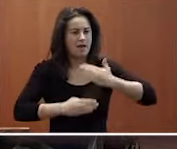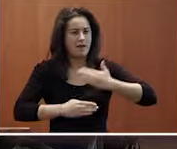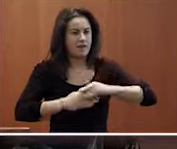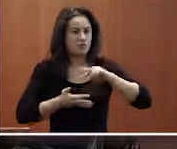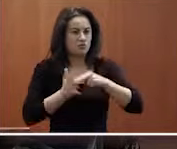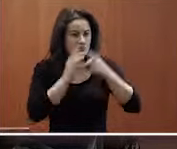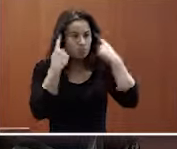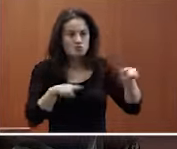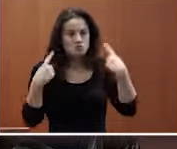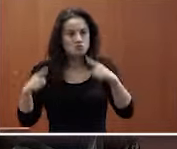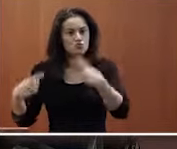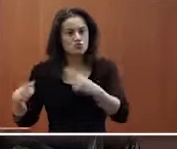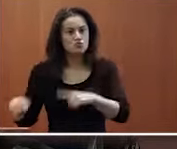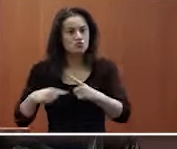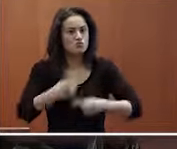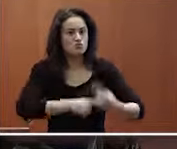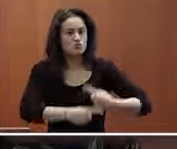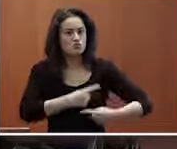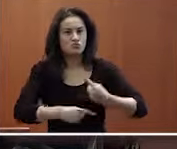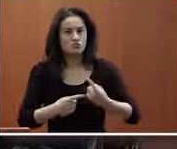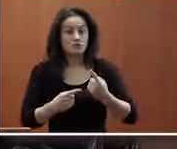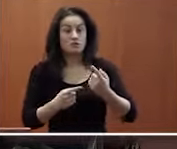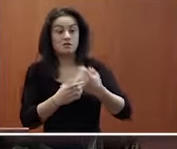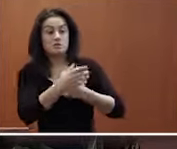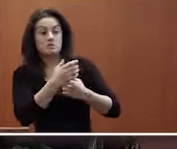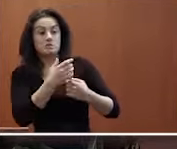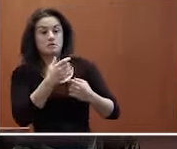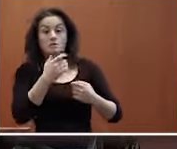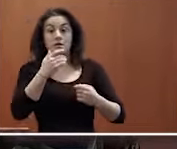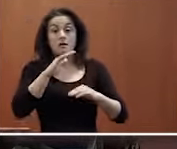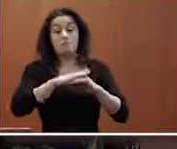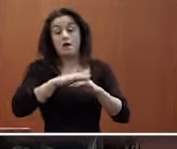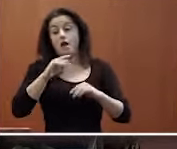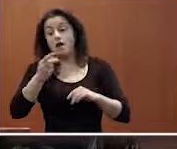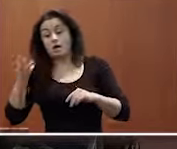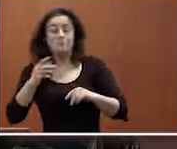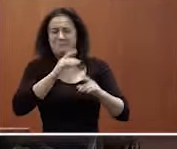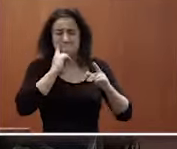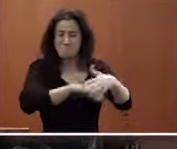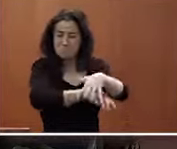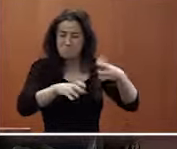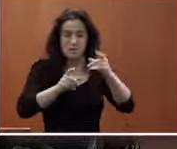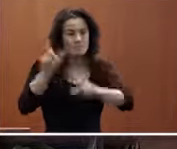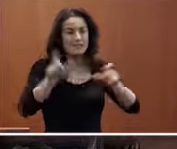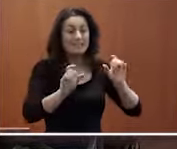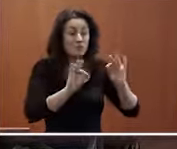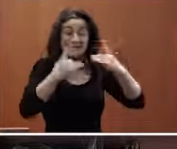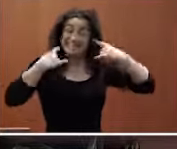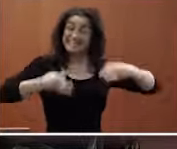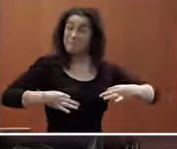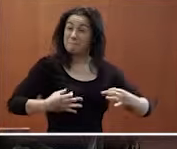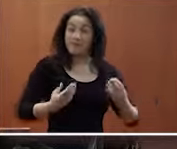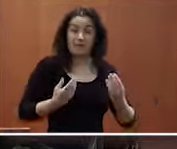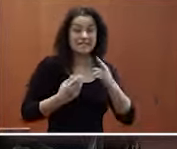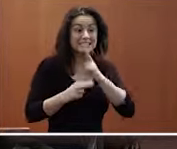solventar cuestiones muy cotidianas para nosotros para ellos para mí también en algún caso aunque menos pero para muchas personas cuestiones muy cotidianas para ellos lo